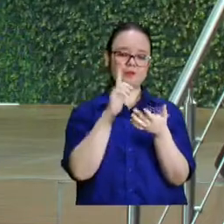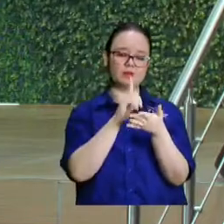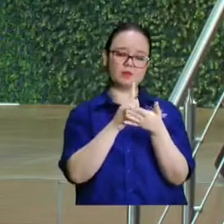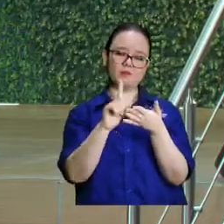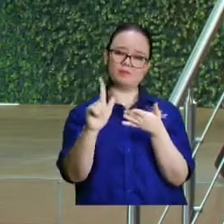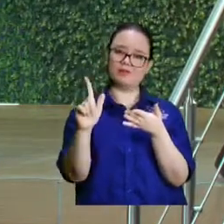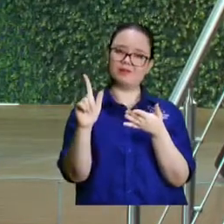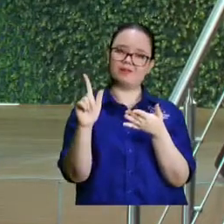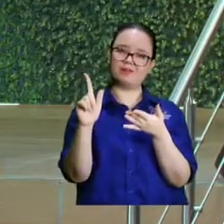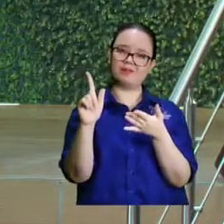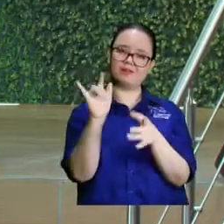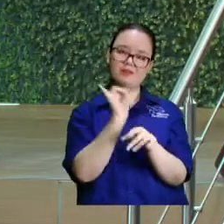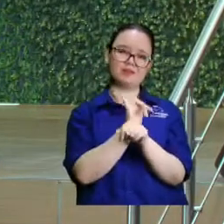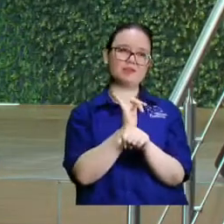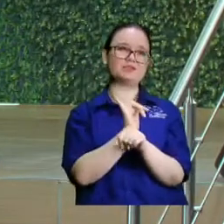novia.